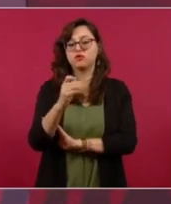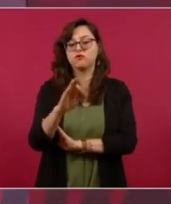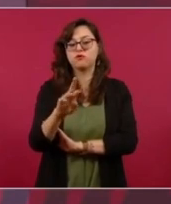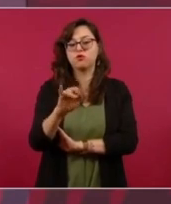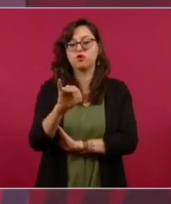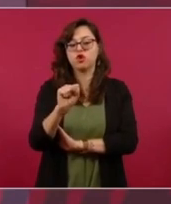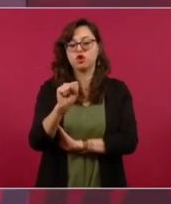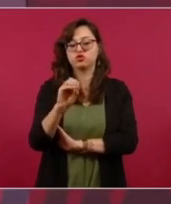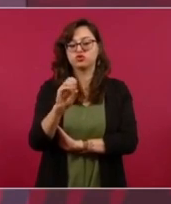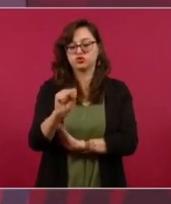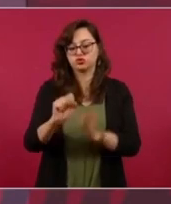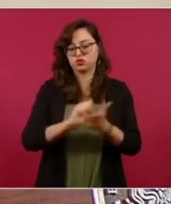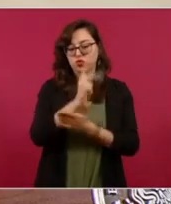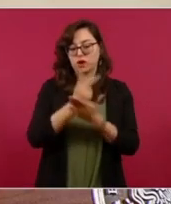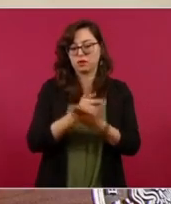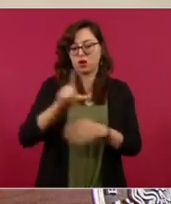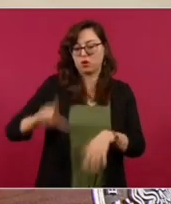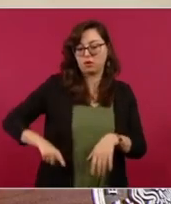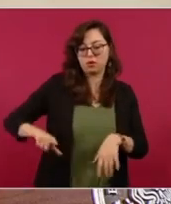Y eso tampoco está.